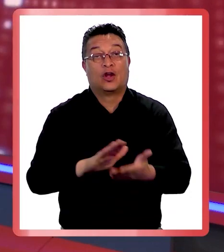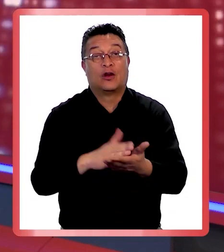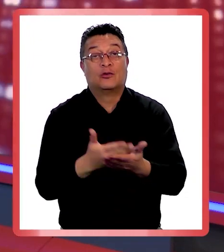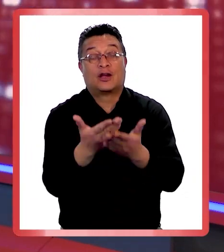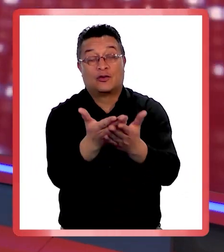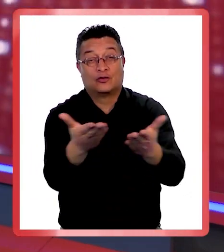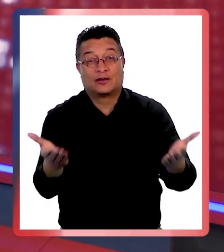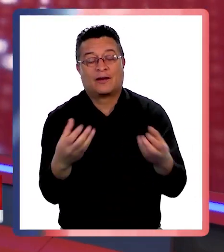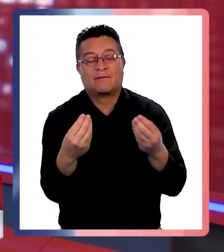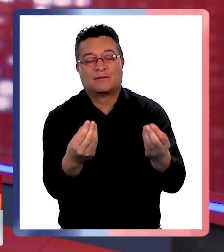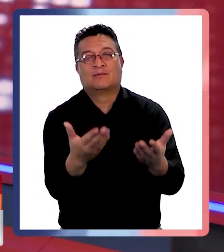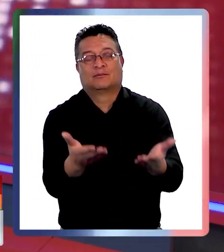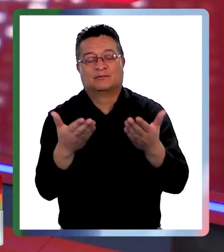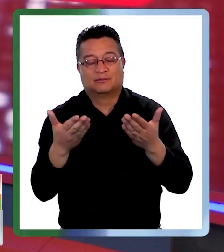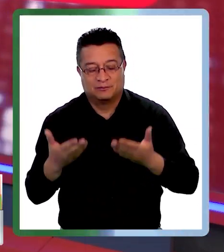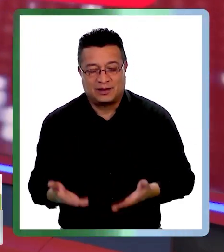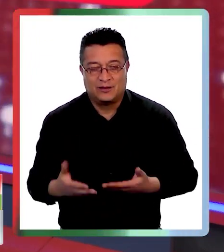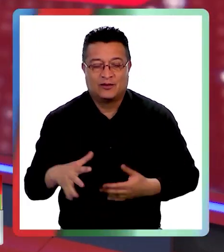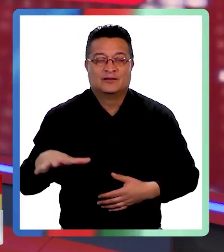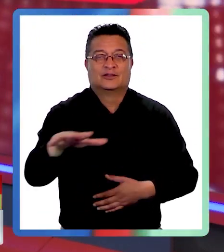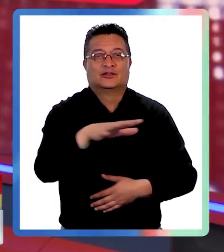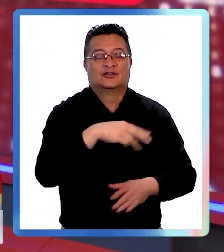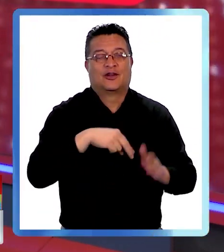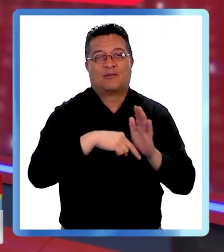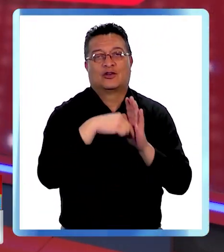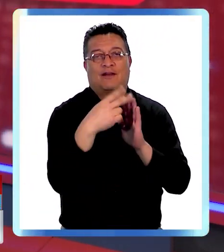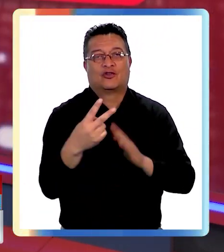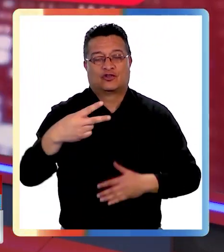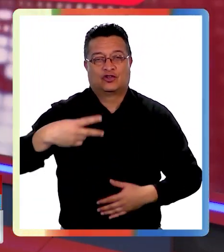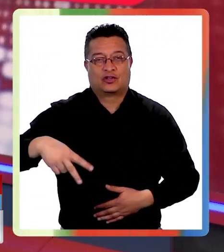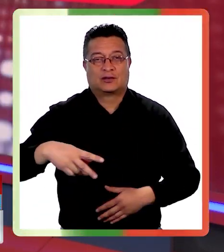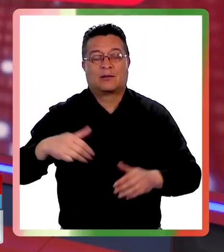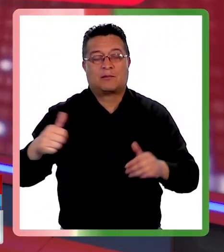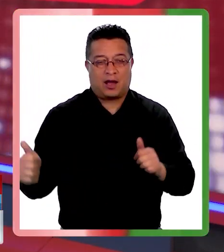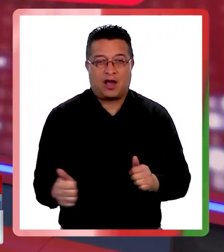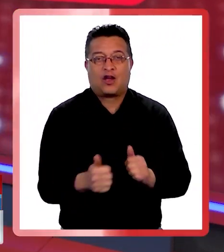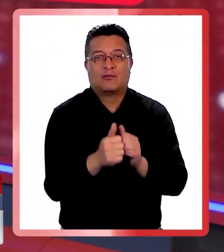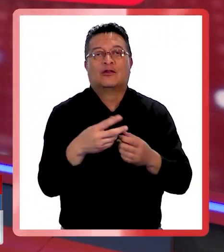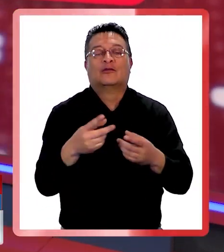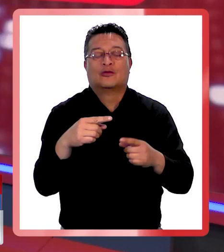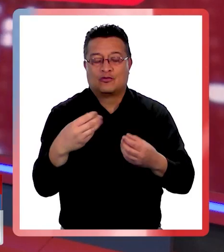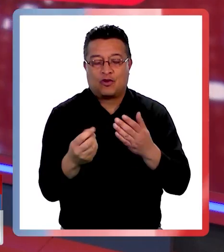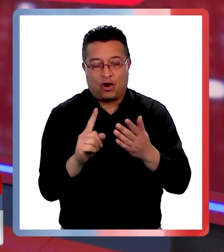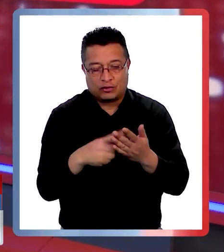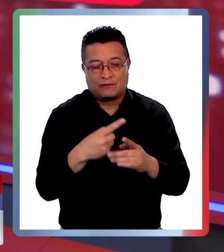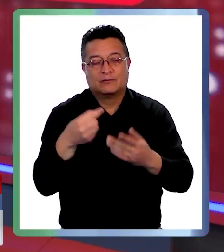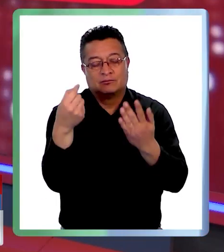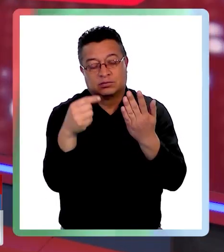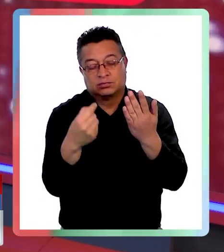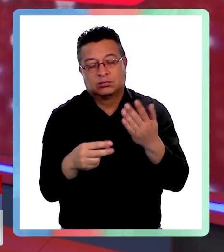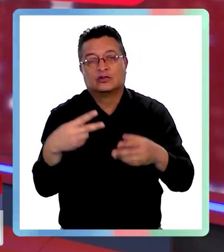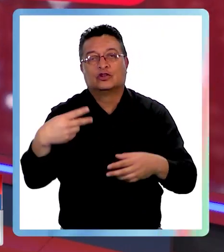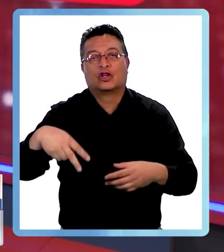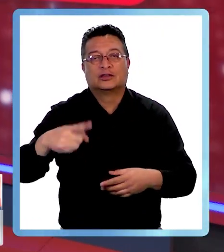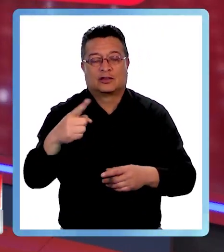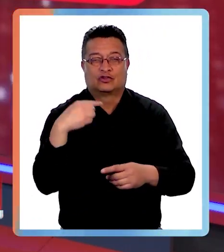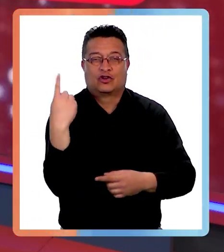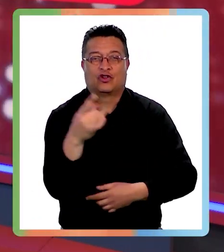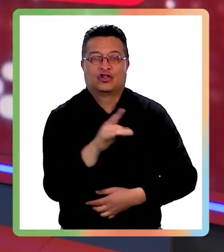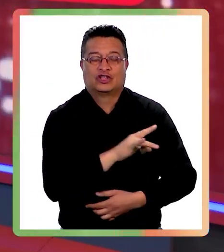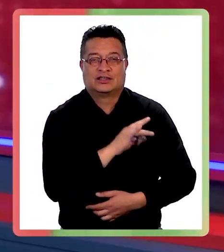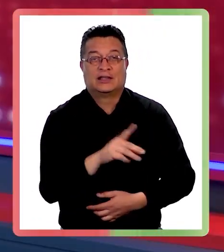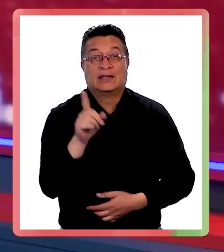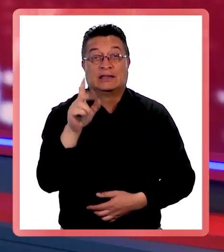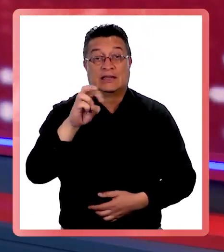¿Cómo están ustedes? Sean muy bienvenidos y bienvenidas a Portavoz Noticias. Acompáñennos a una nueva revisión informativa a lo largo del